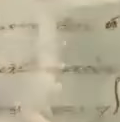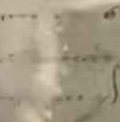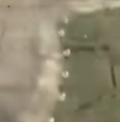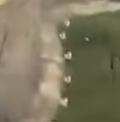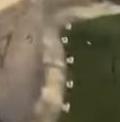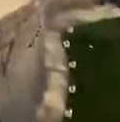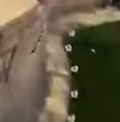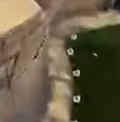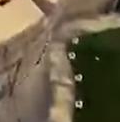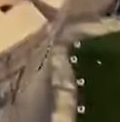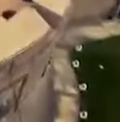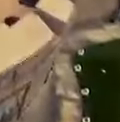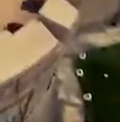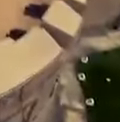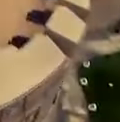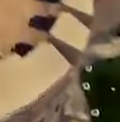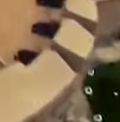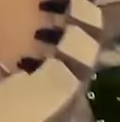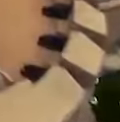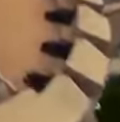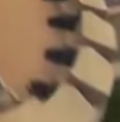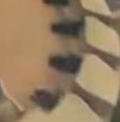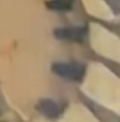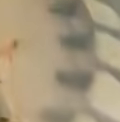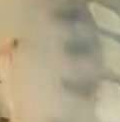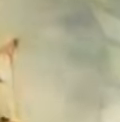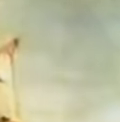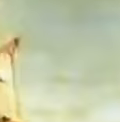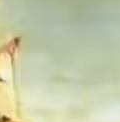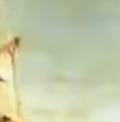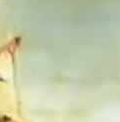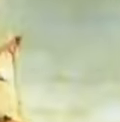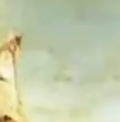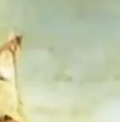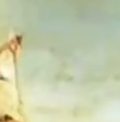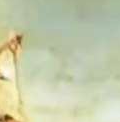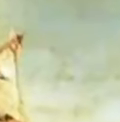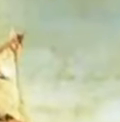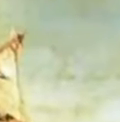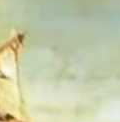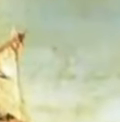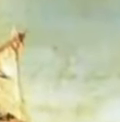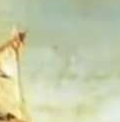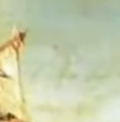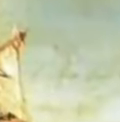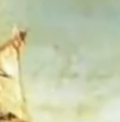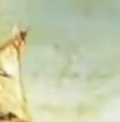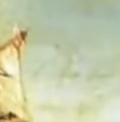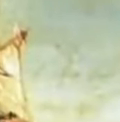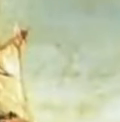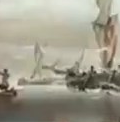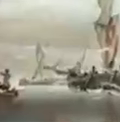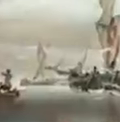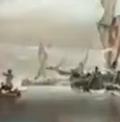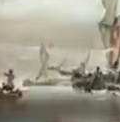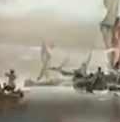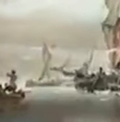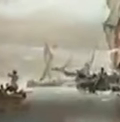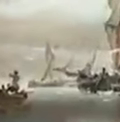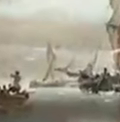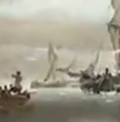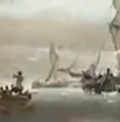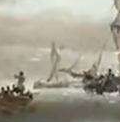el capitán del puerto del Callao, informa al Virrey sobre la llegada de la fragata mercante Cleopatra, lista para defender el virreinato.